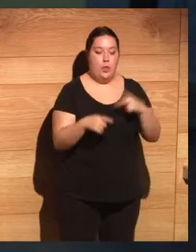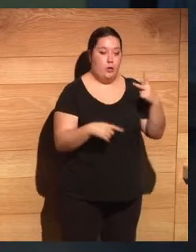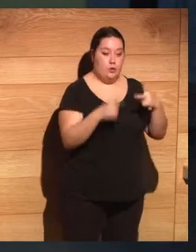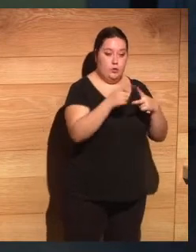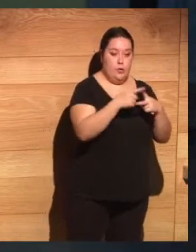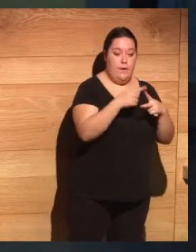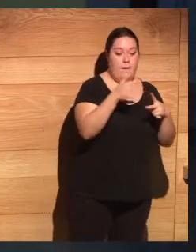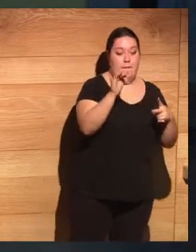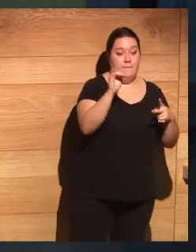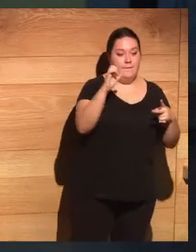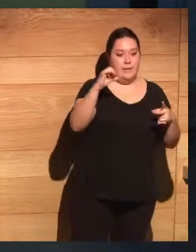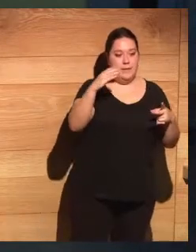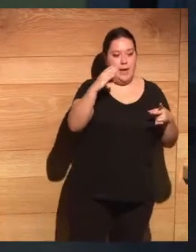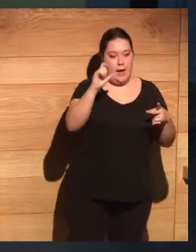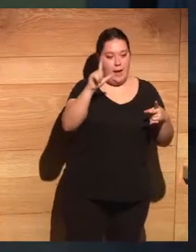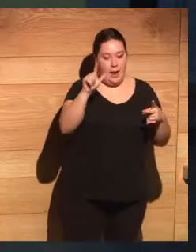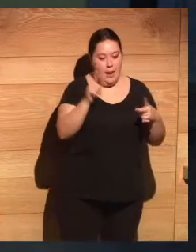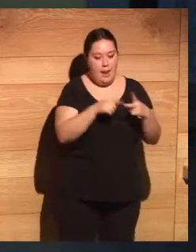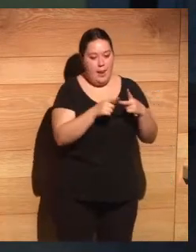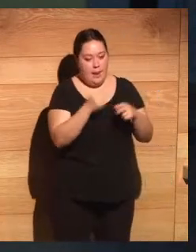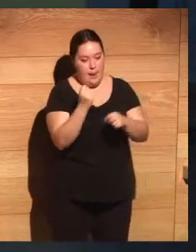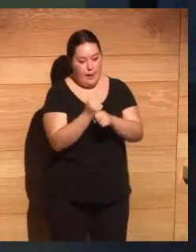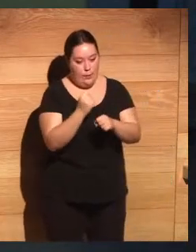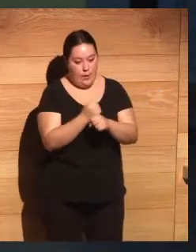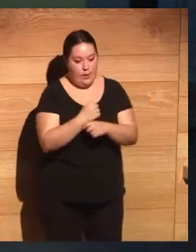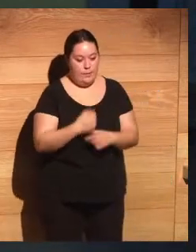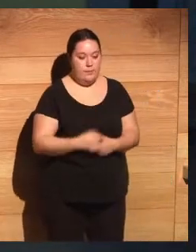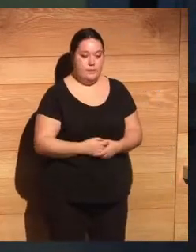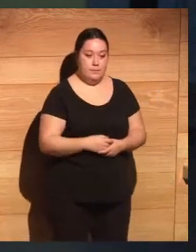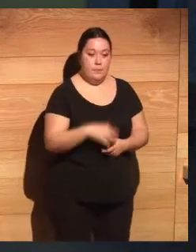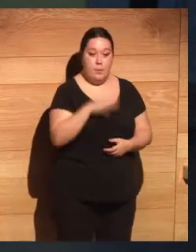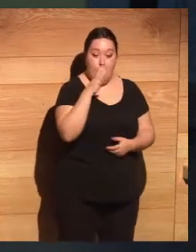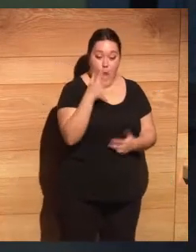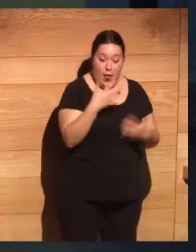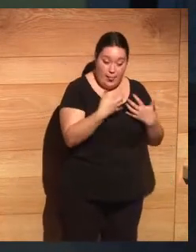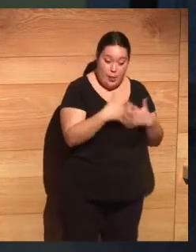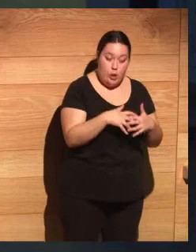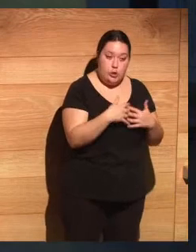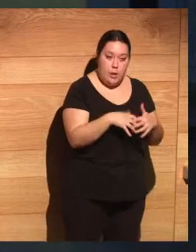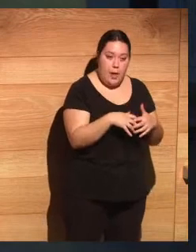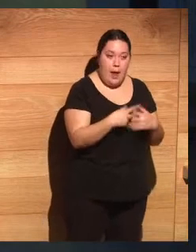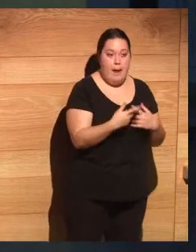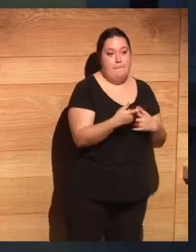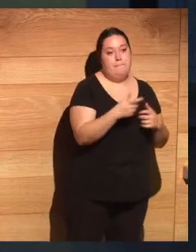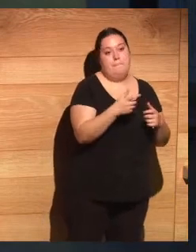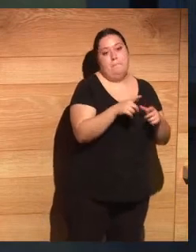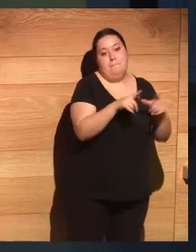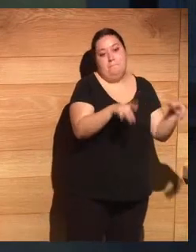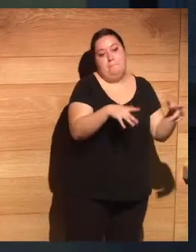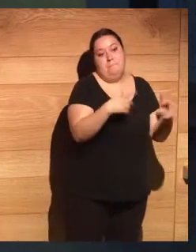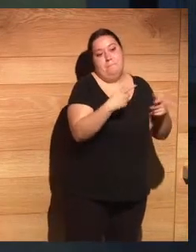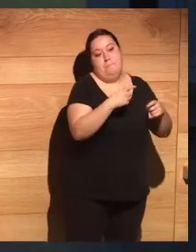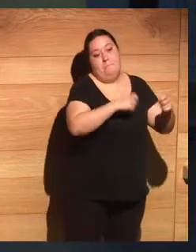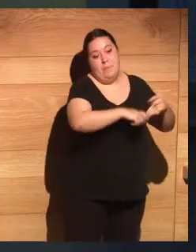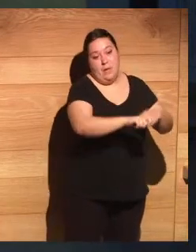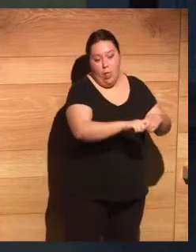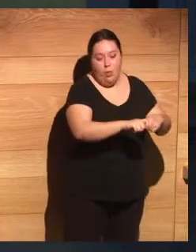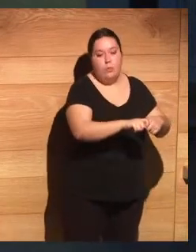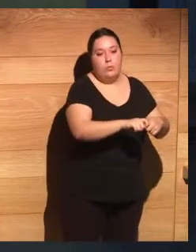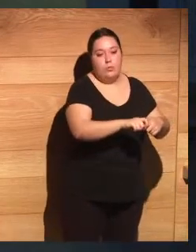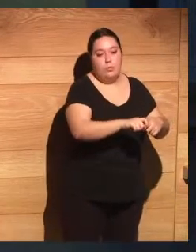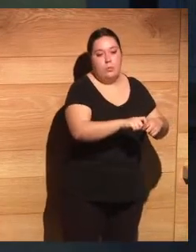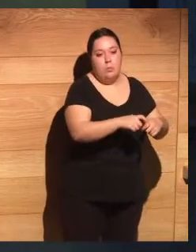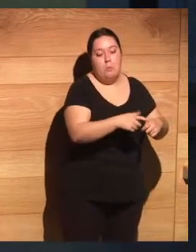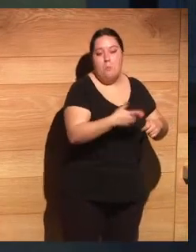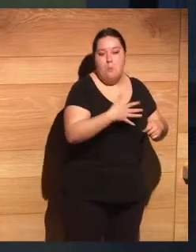fiscal y la laboral. porque la industrial, la de mercado, etcétera, etcétera, la van a permitir tolerar